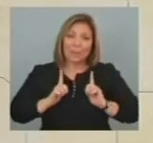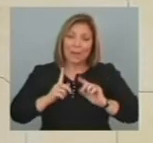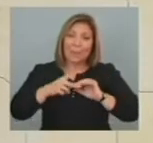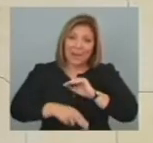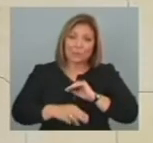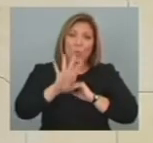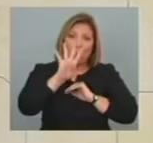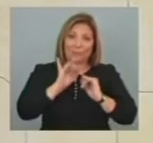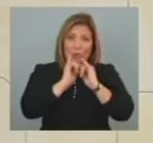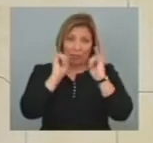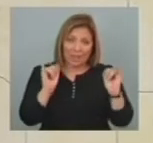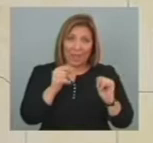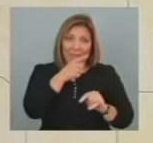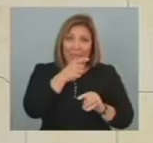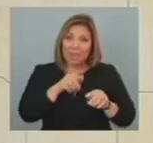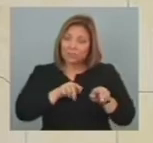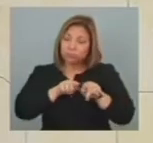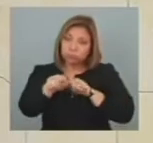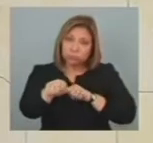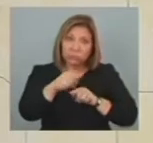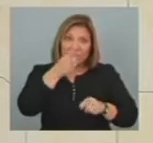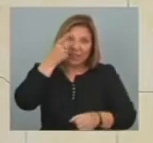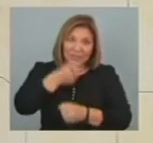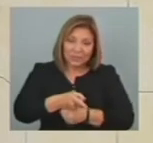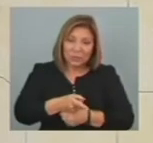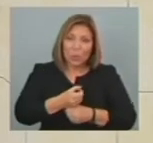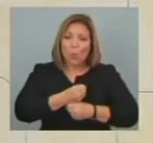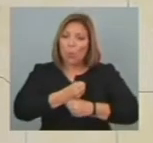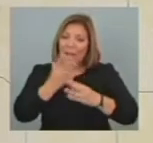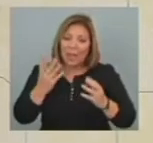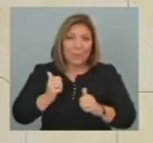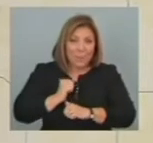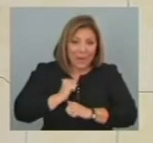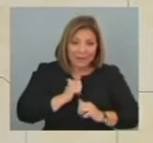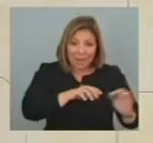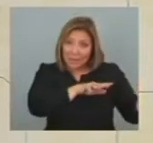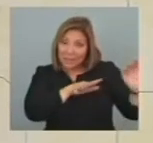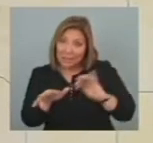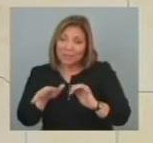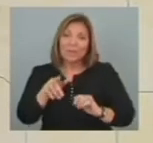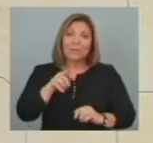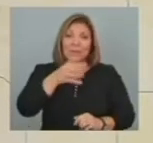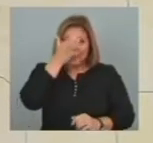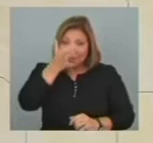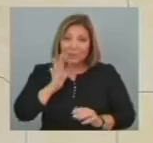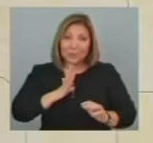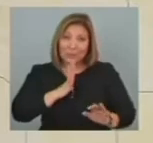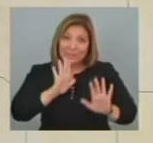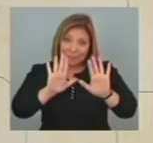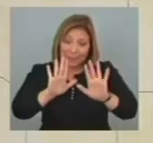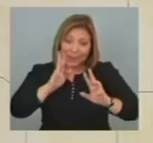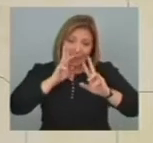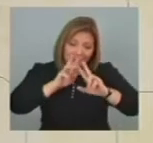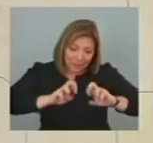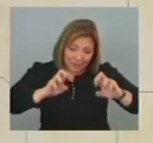Antes de tomar una decisión, tomar cualquier acción militar Para que los expertos que analizan el